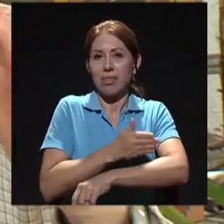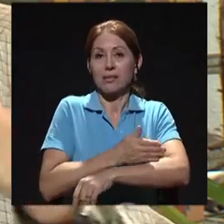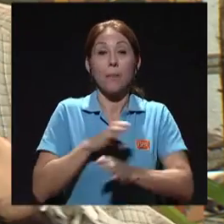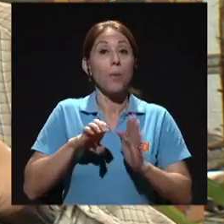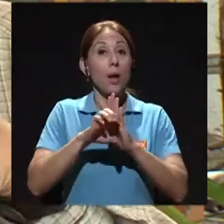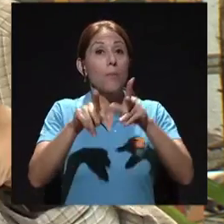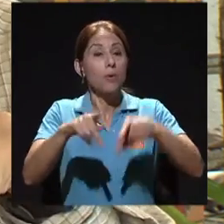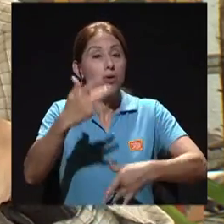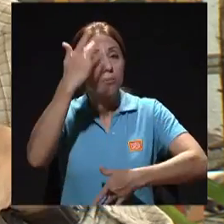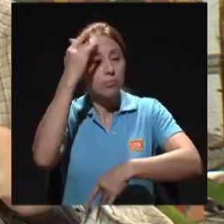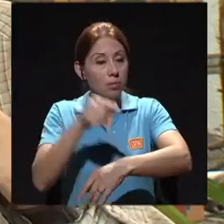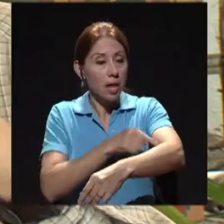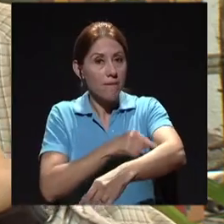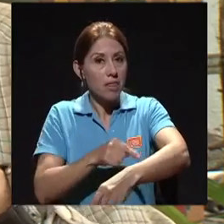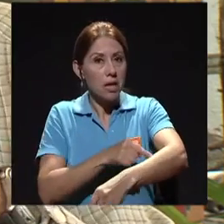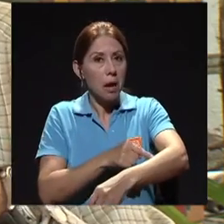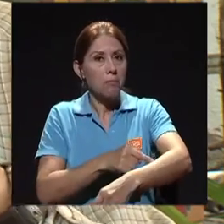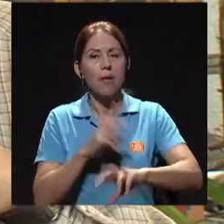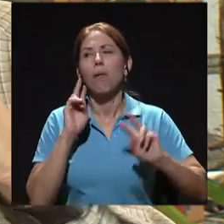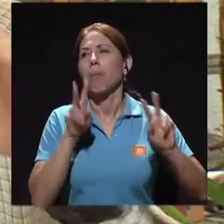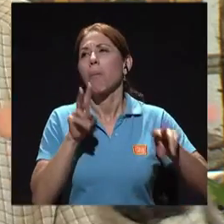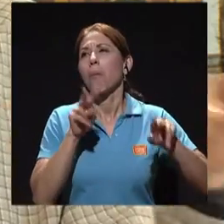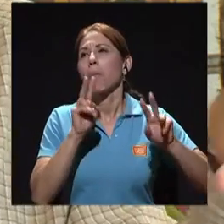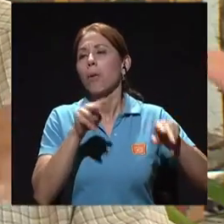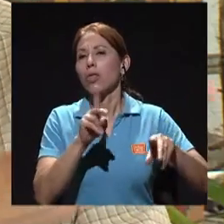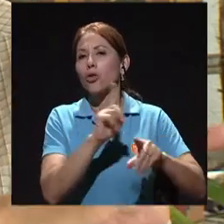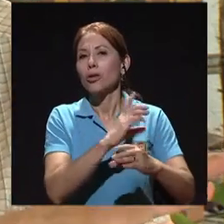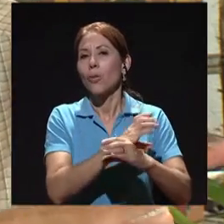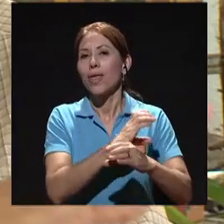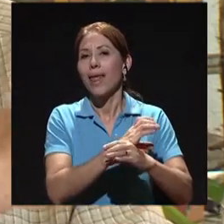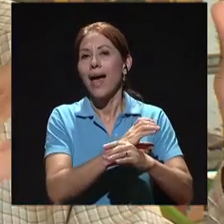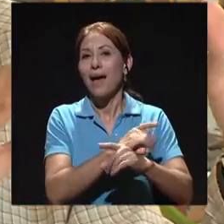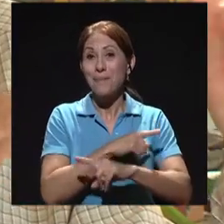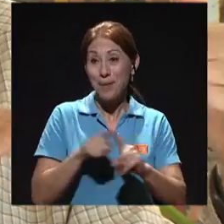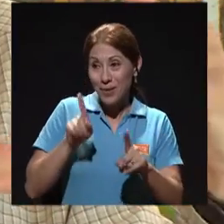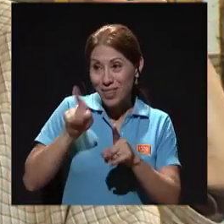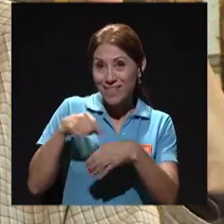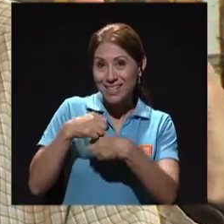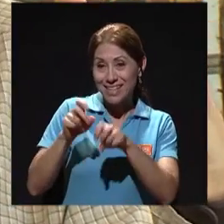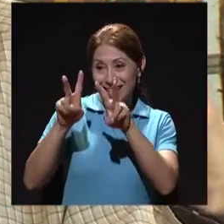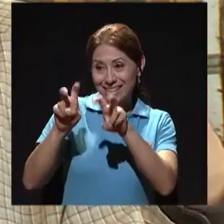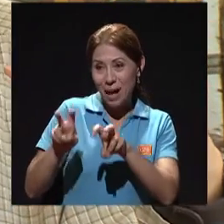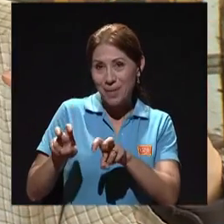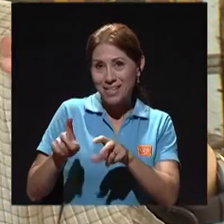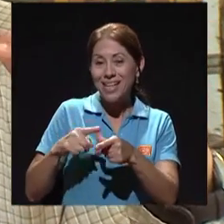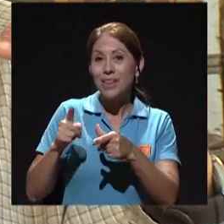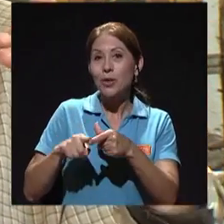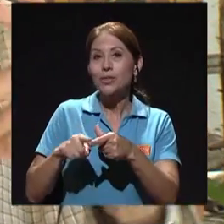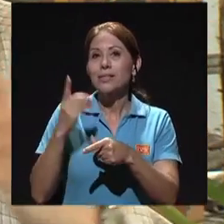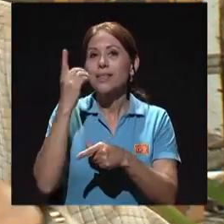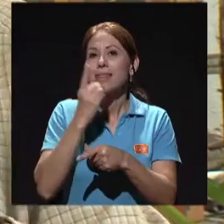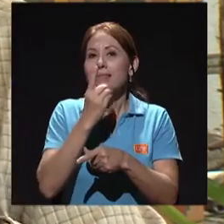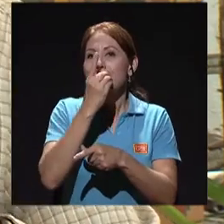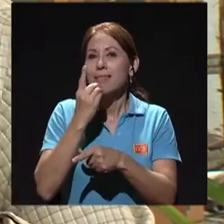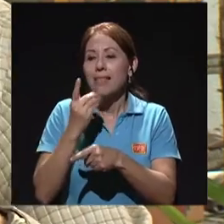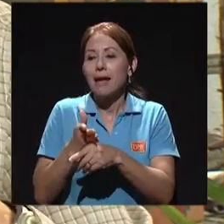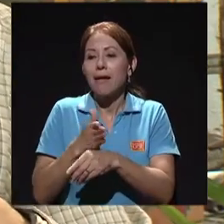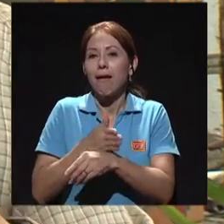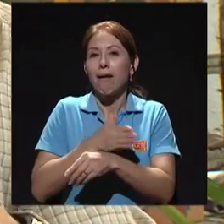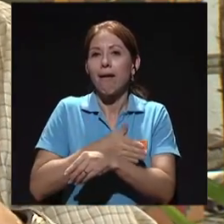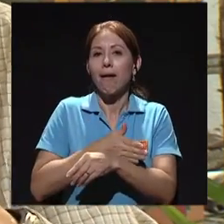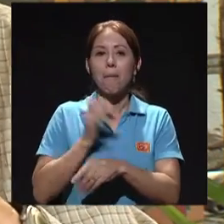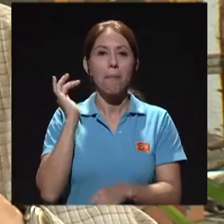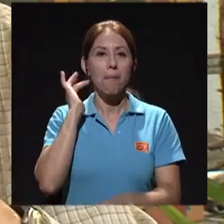y cuando le dicen tiene que hacerse un examen de sangre, entonces unos días antes hace dieta, se pone en línea. Llega al